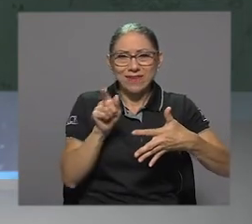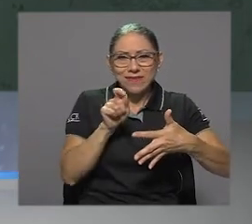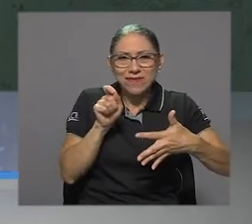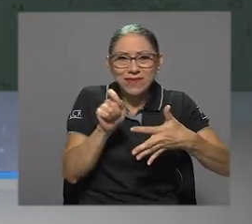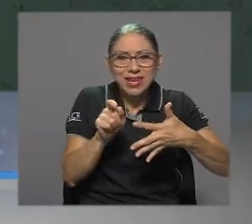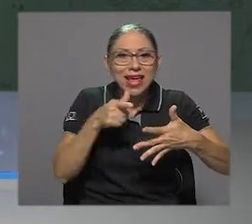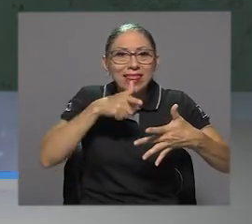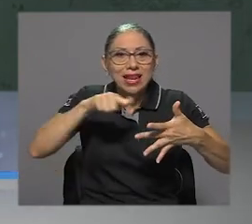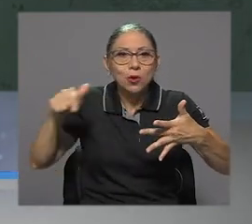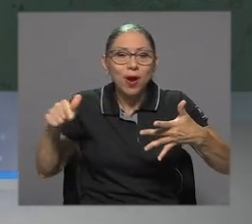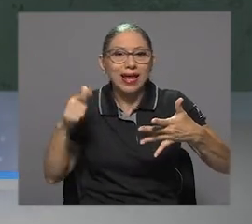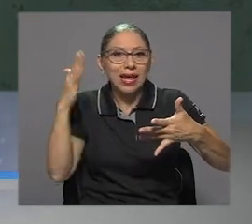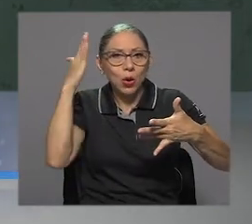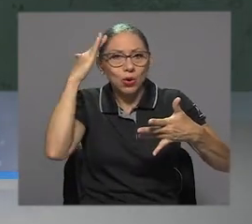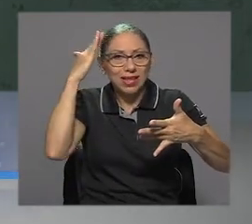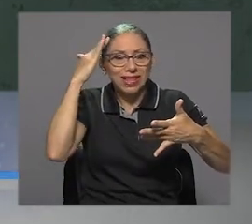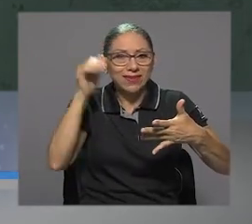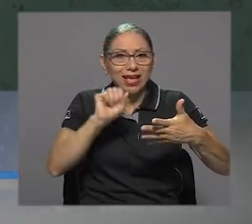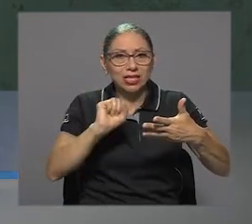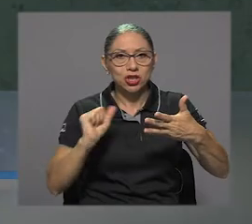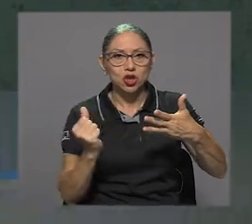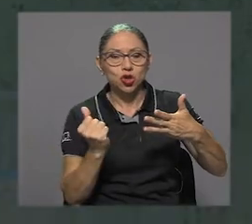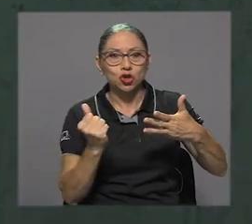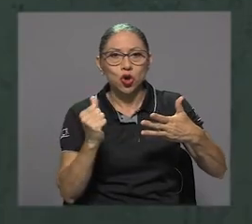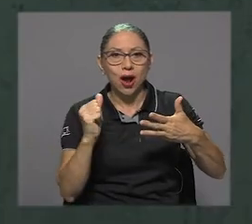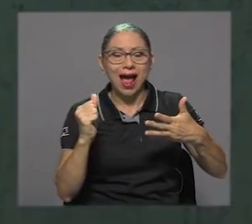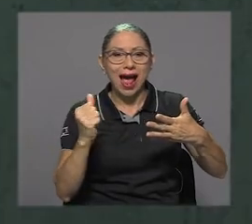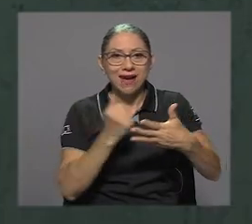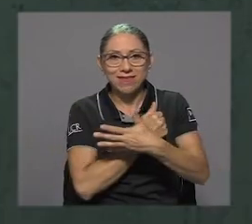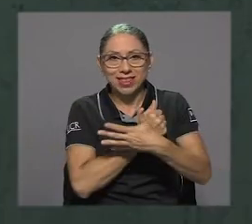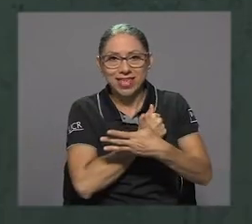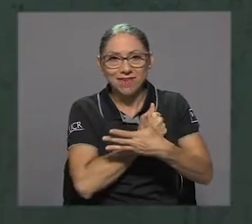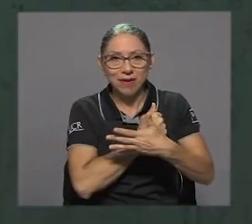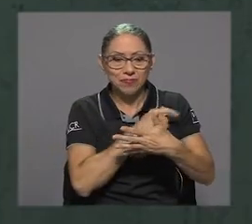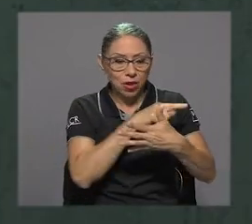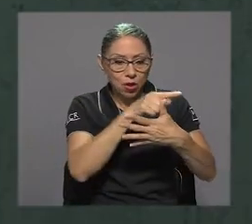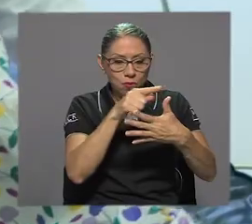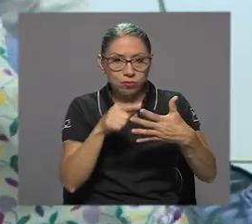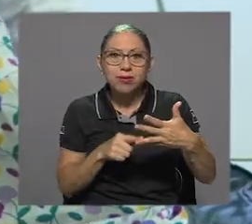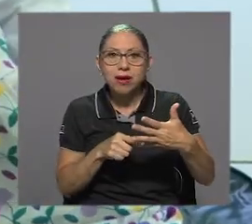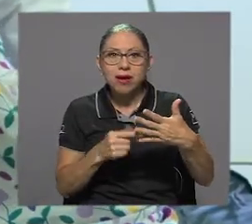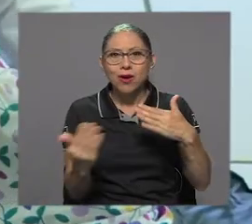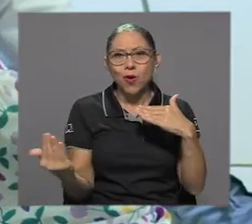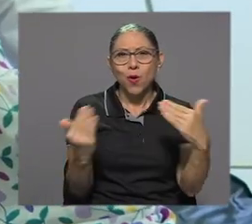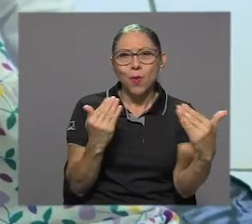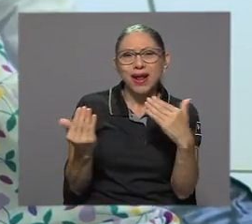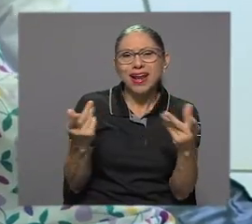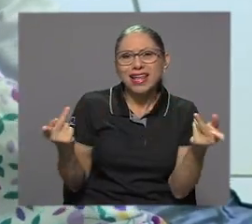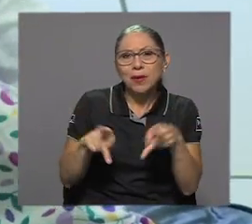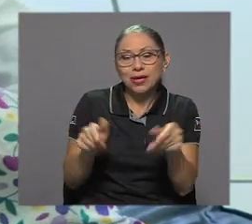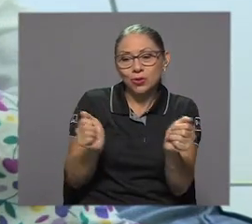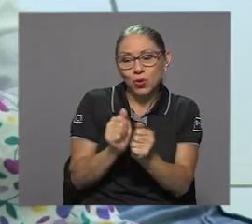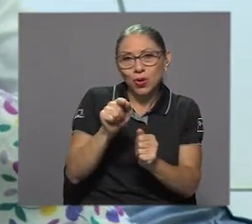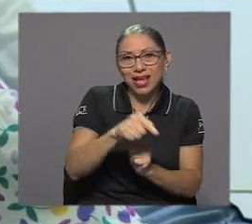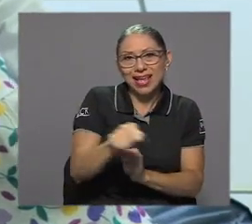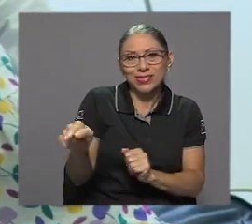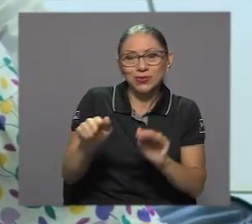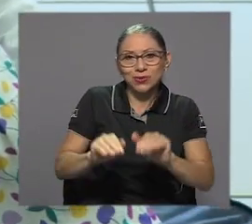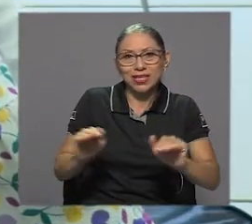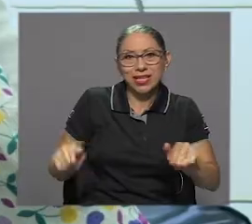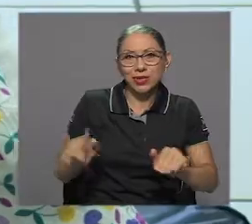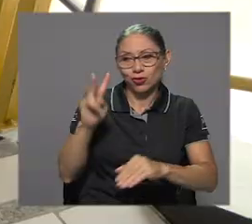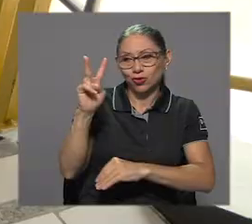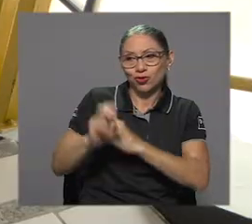gruesa, motricidad fina, de lenguaje cognitiva y socioafectiva y comparar verdad qué pasó entonces con estos niños